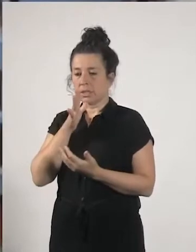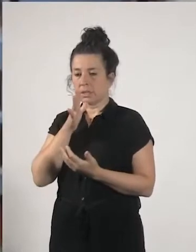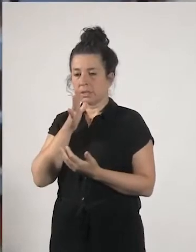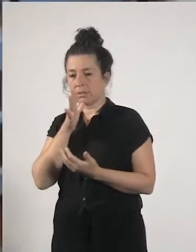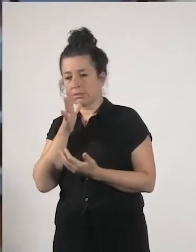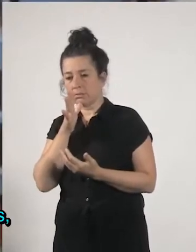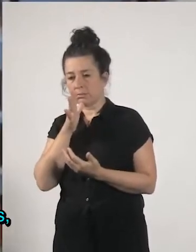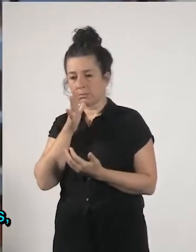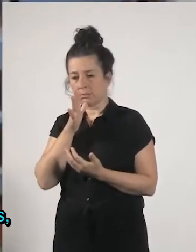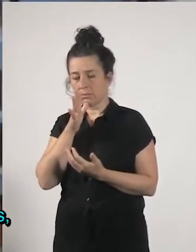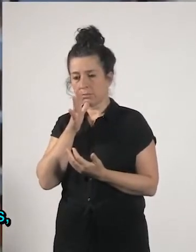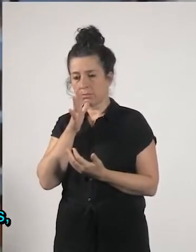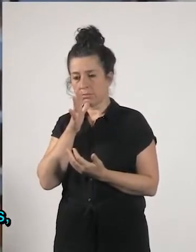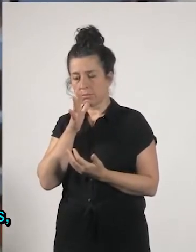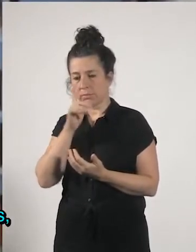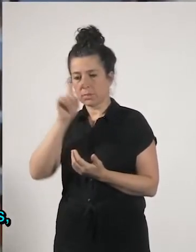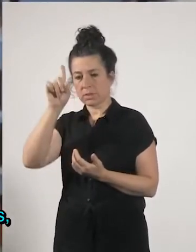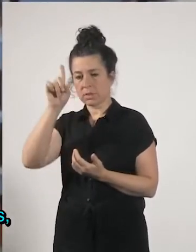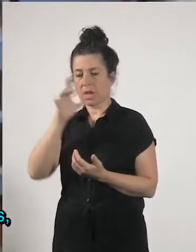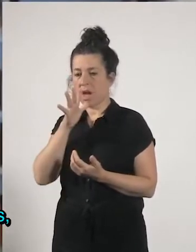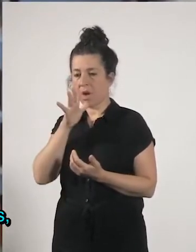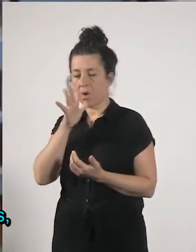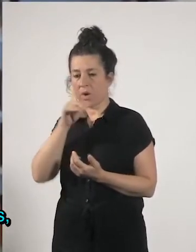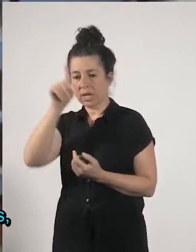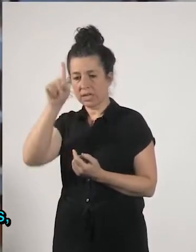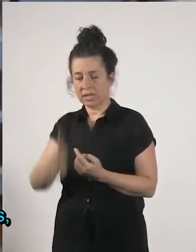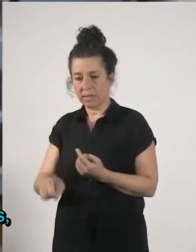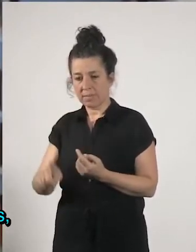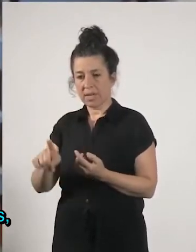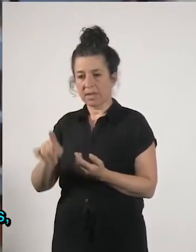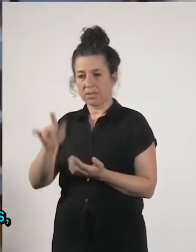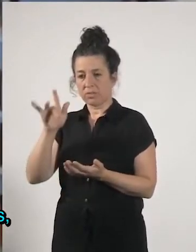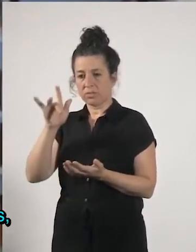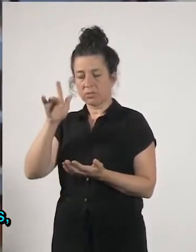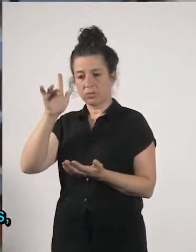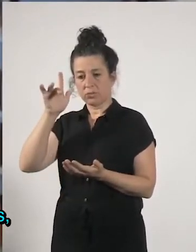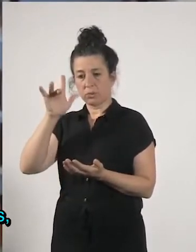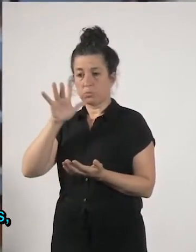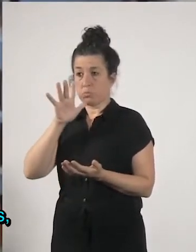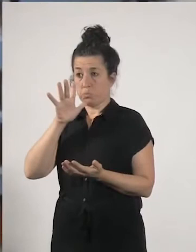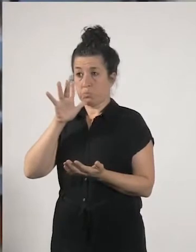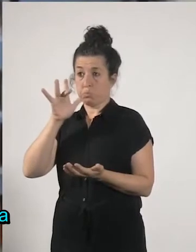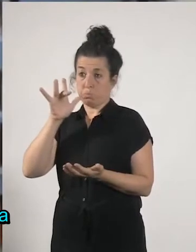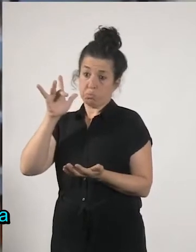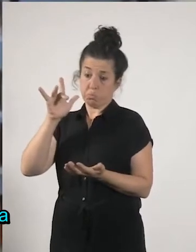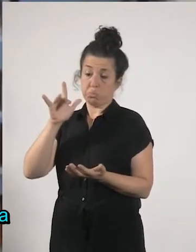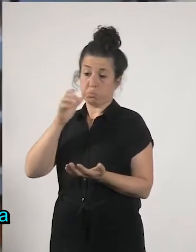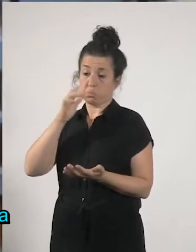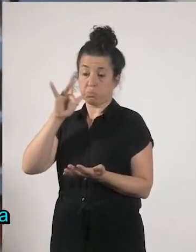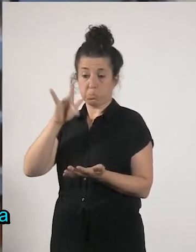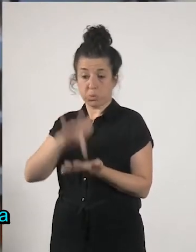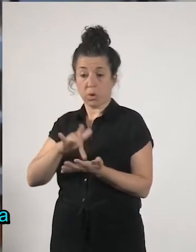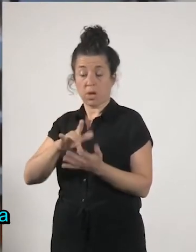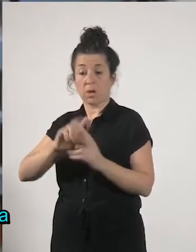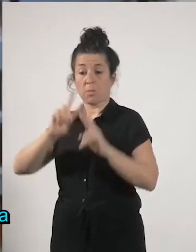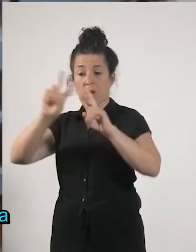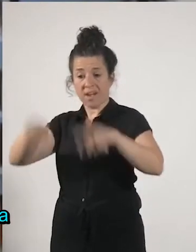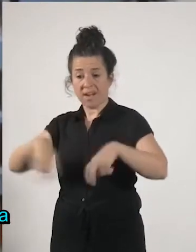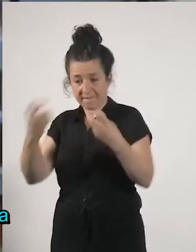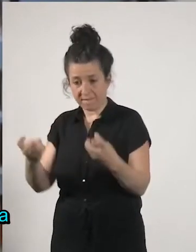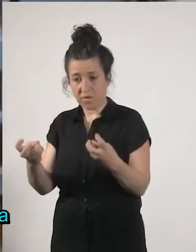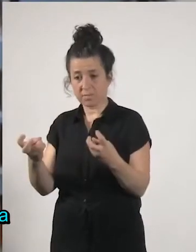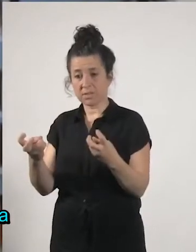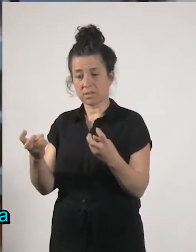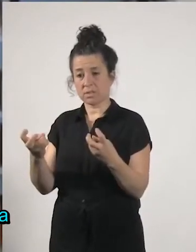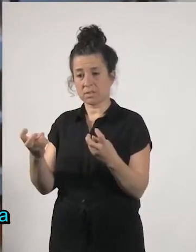acometer reformas importantes yo creo y lo que sí creo